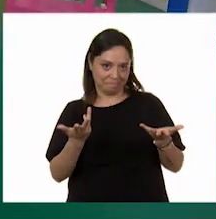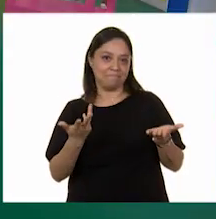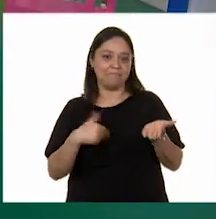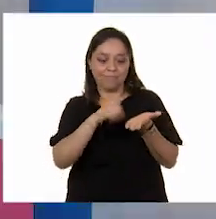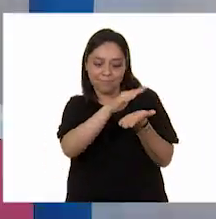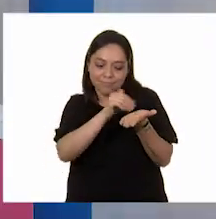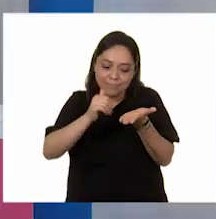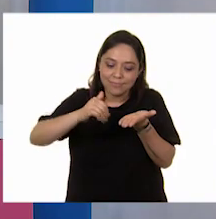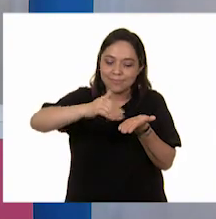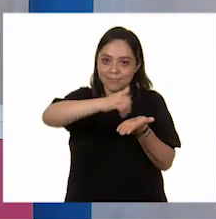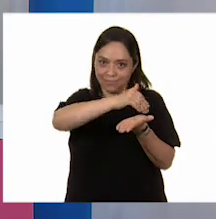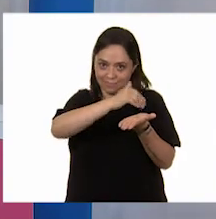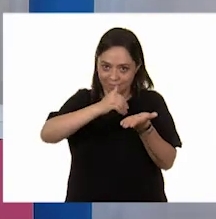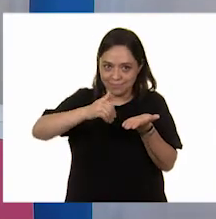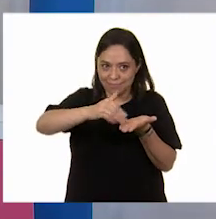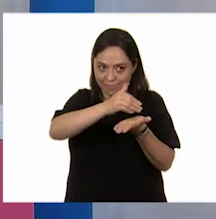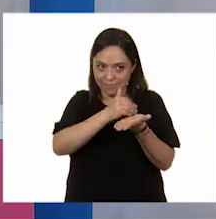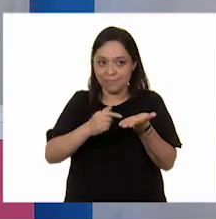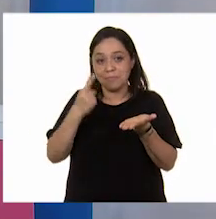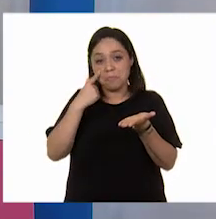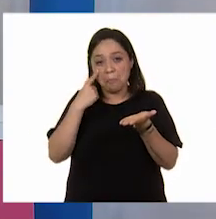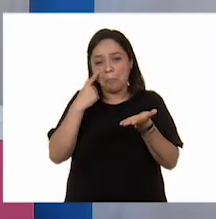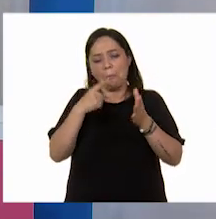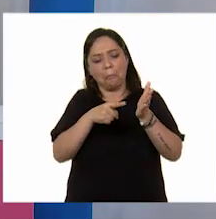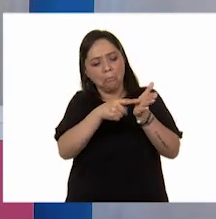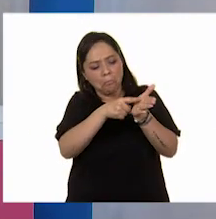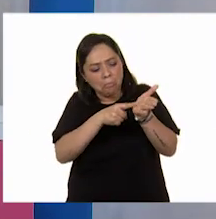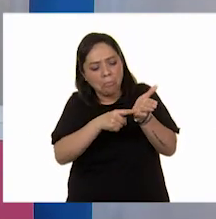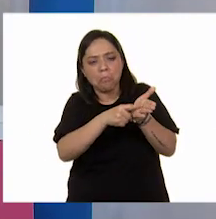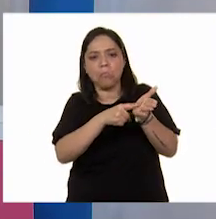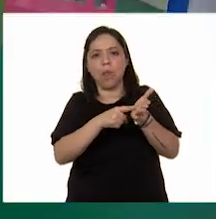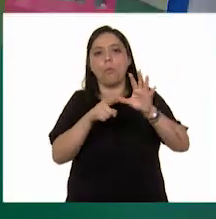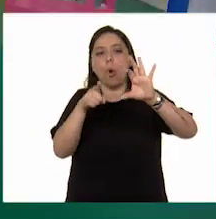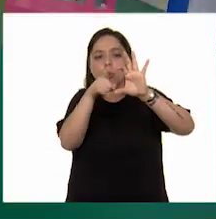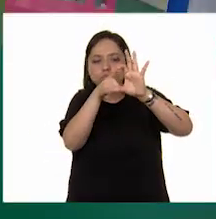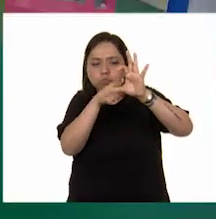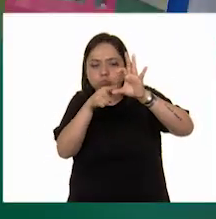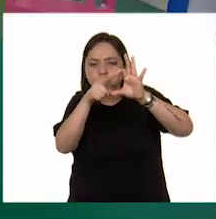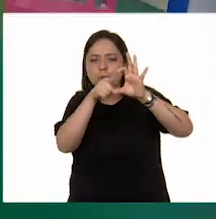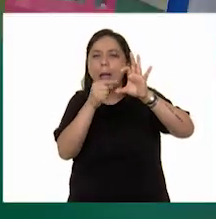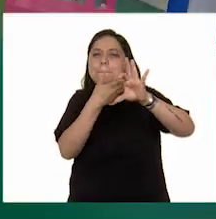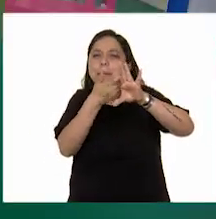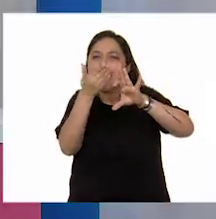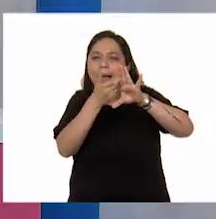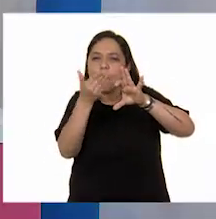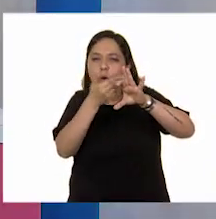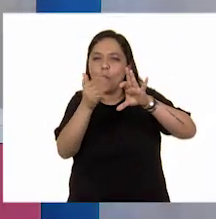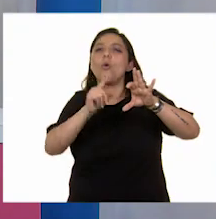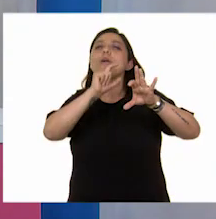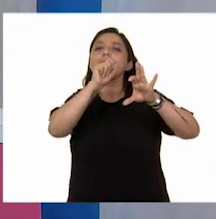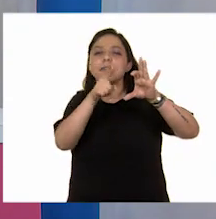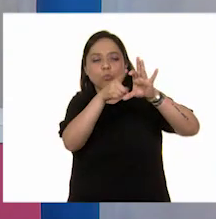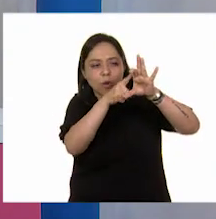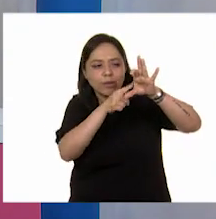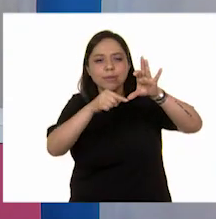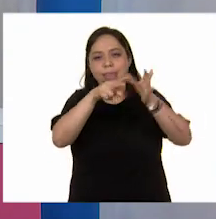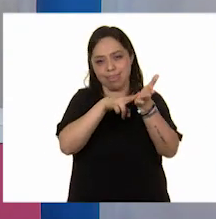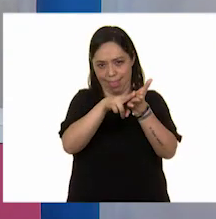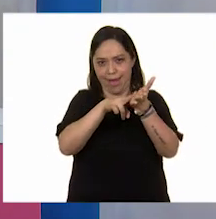lo pintamos en medio de blanquito y alrededor de negro para que quede algo así.